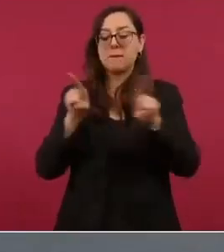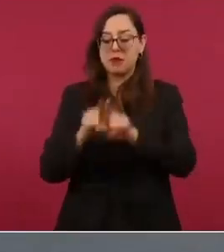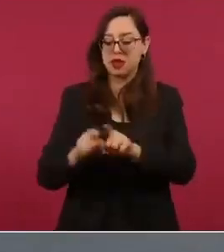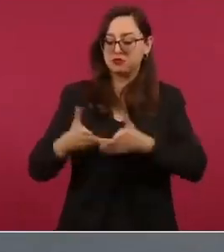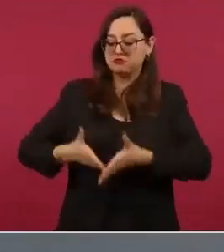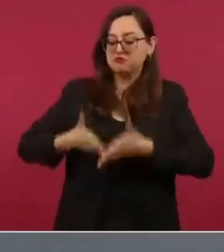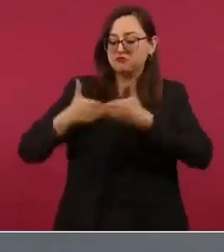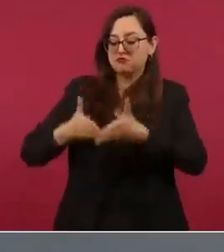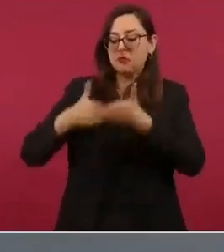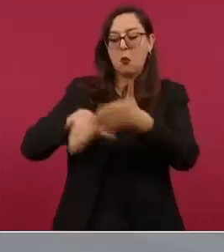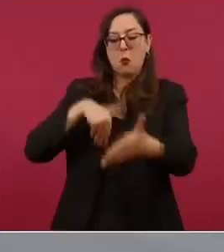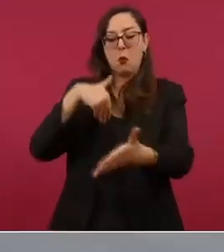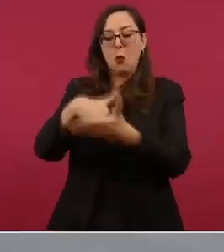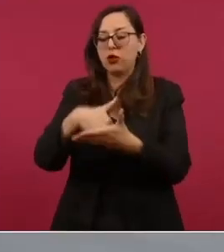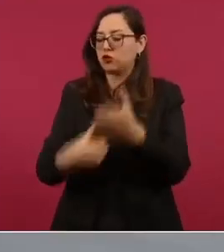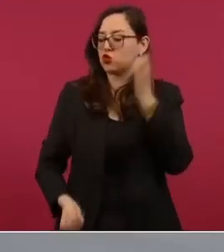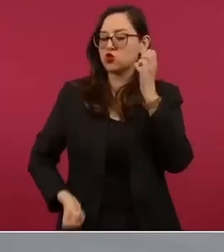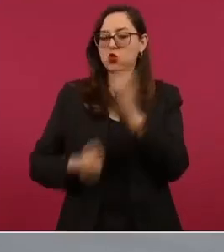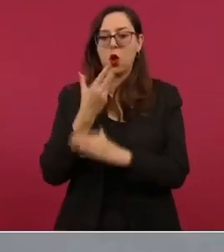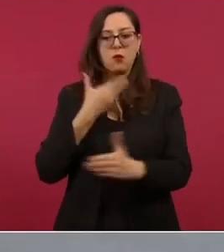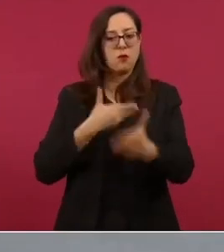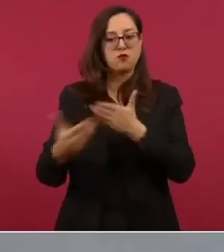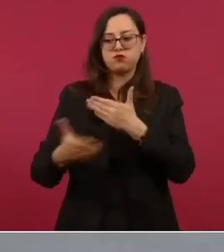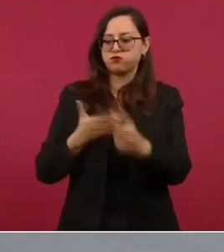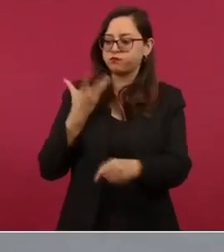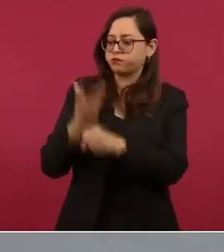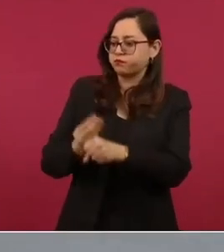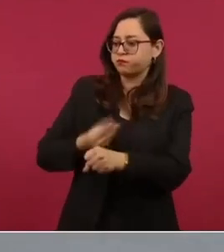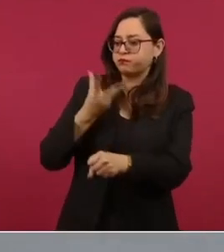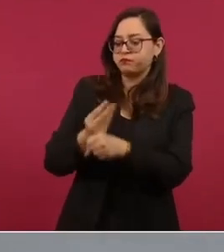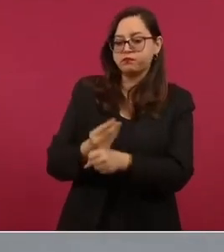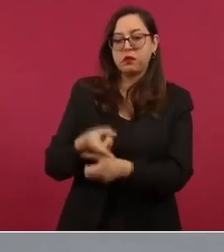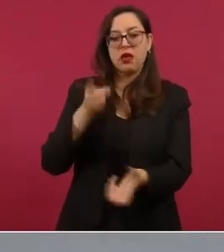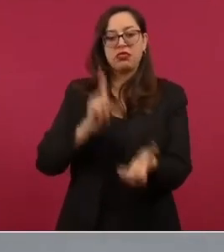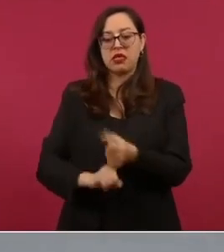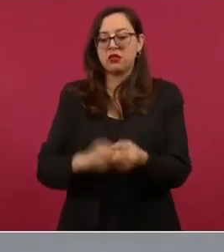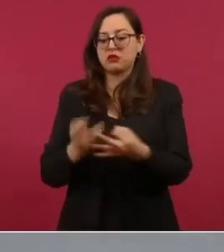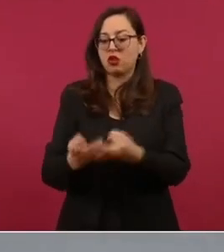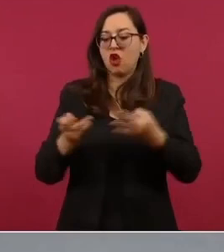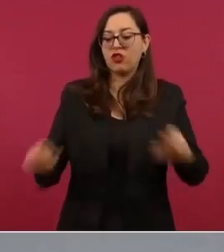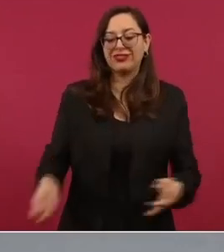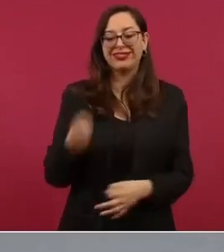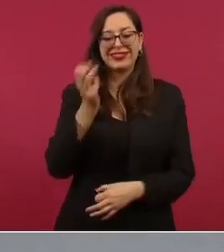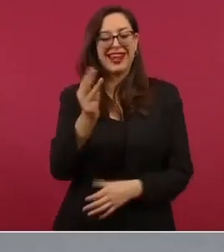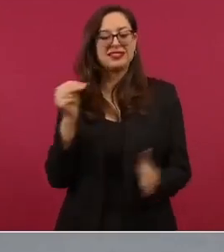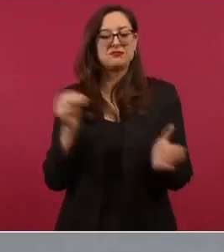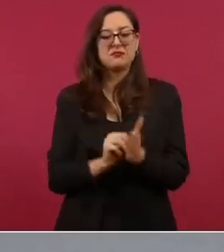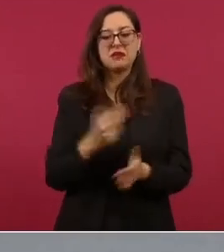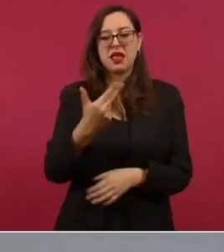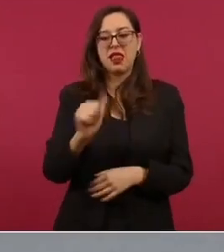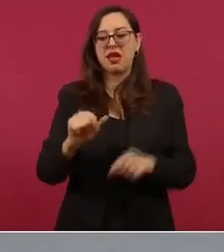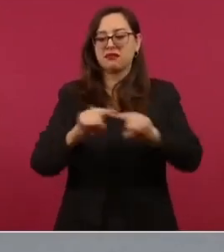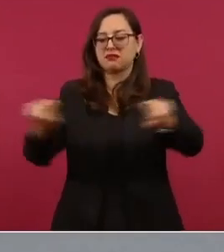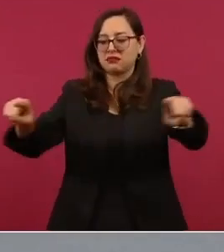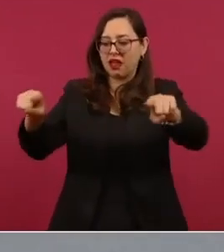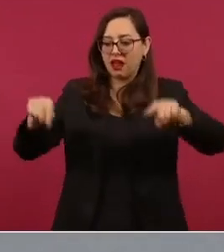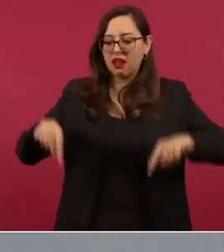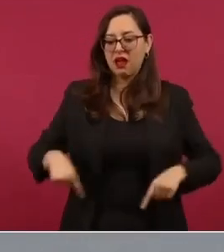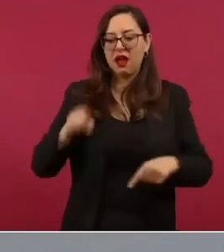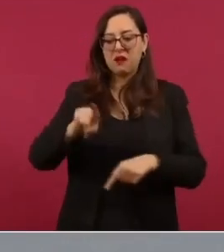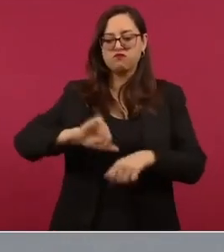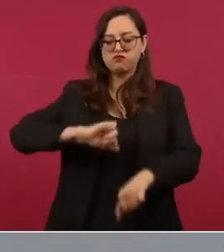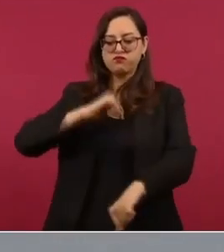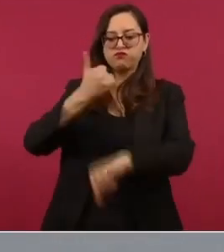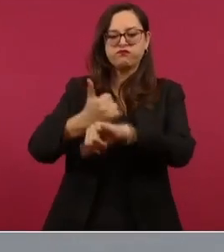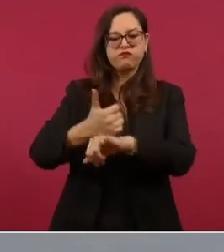Salinacruz y Coatzacoalcos y ya se cuenta con 3 mil hectáreas de terrenos para la instalación de